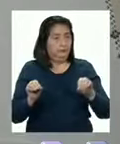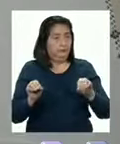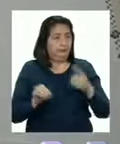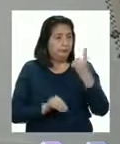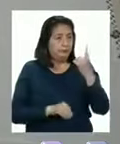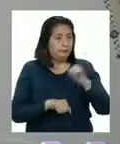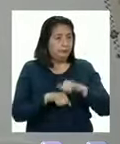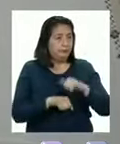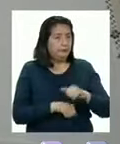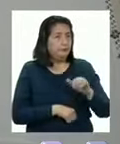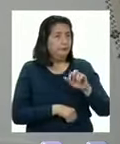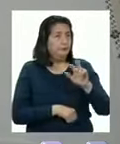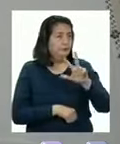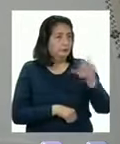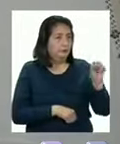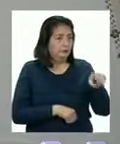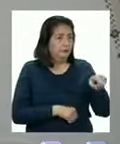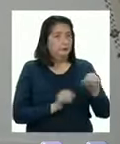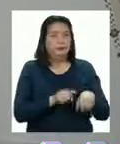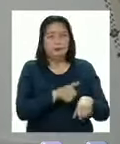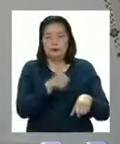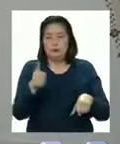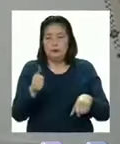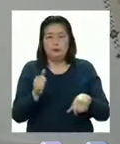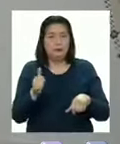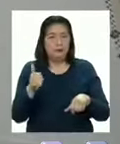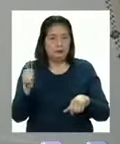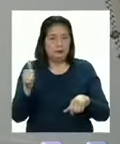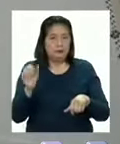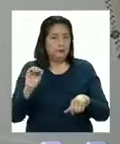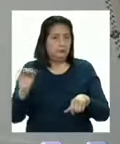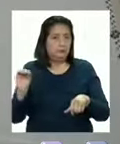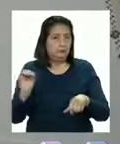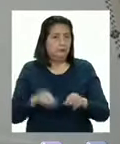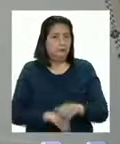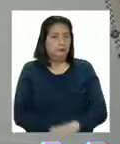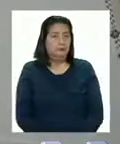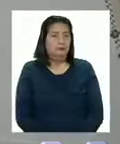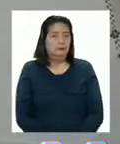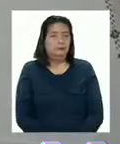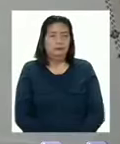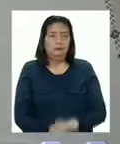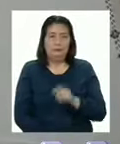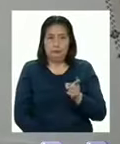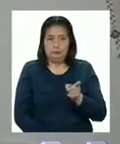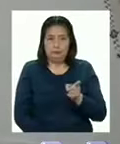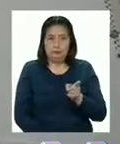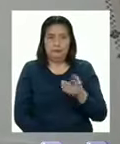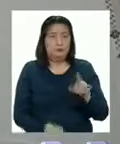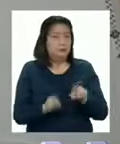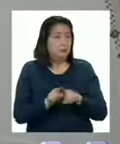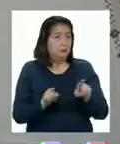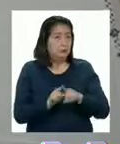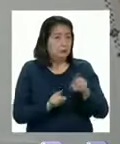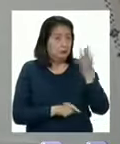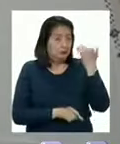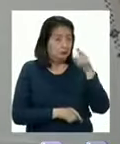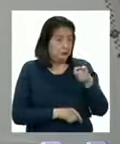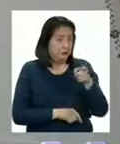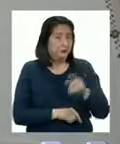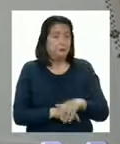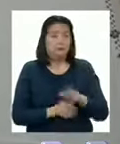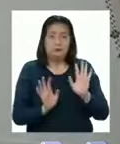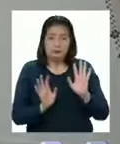una piedrita en la casilla del treinta y otra en la casilla del diez Este caso es igual que al anterior